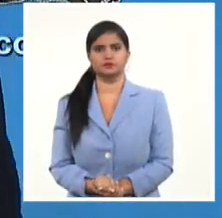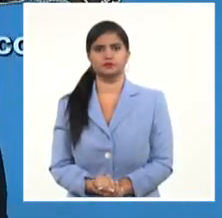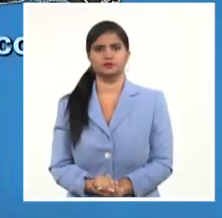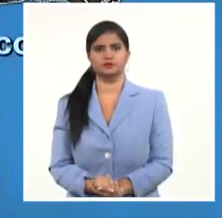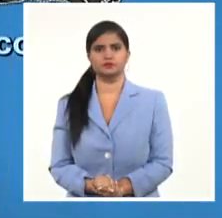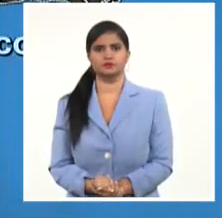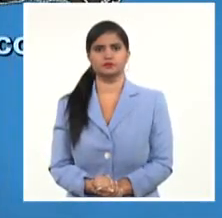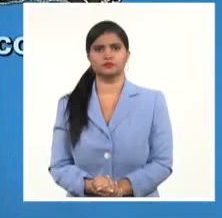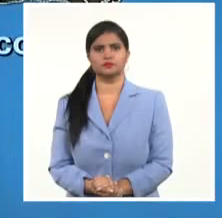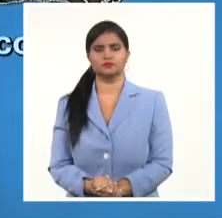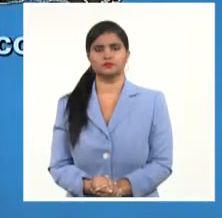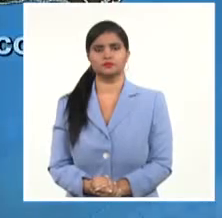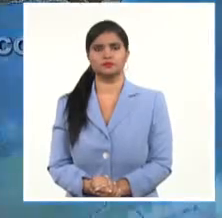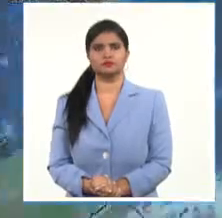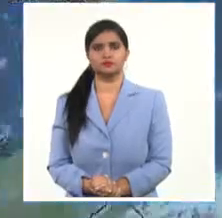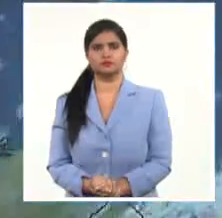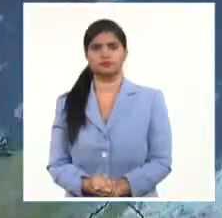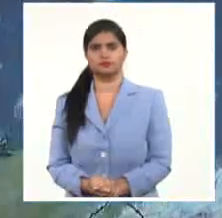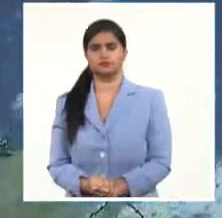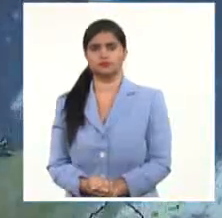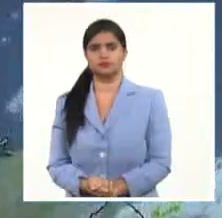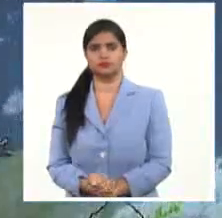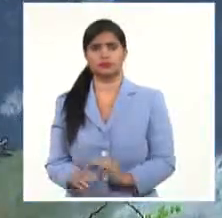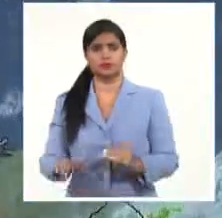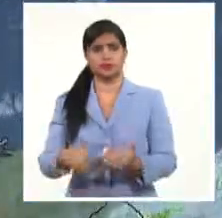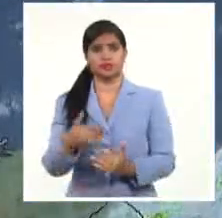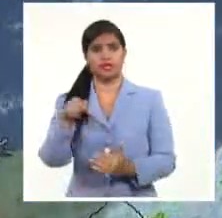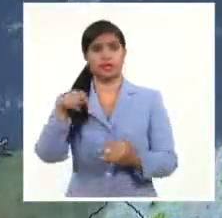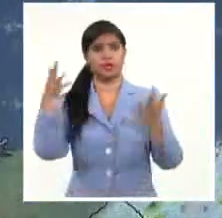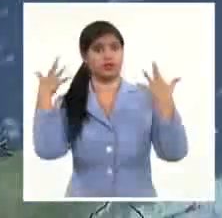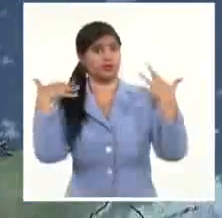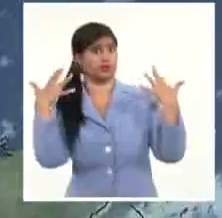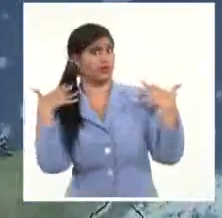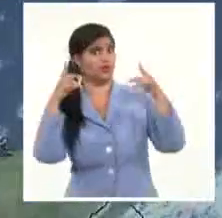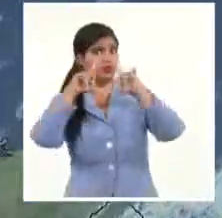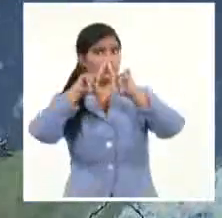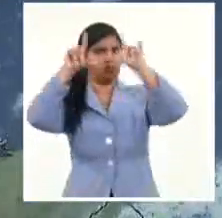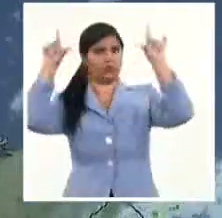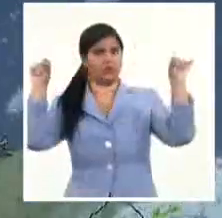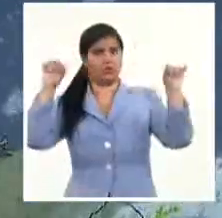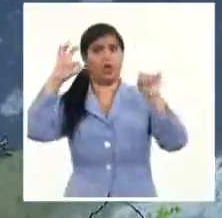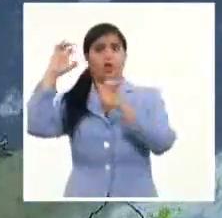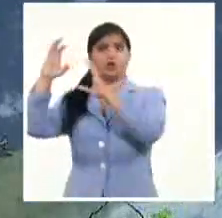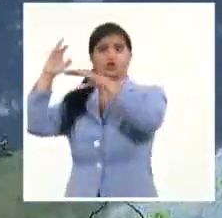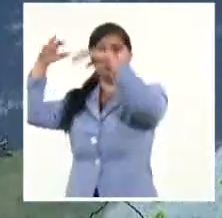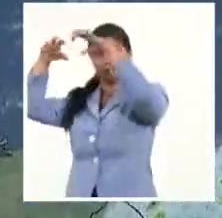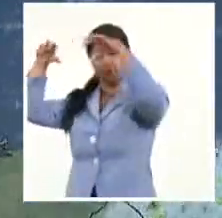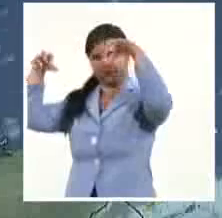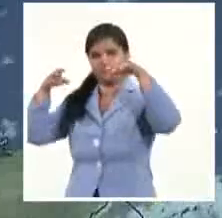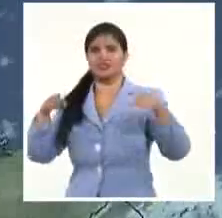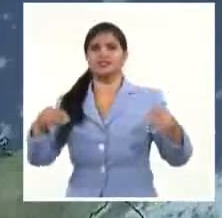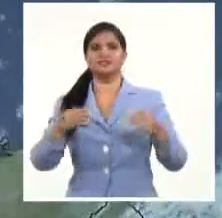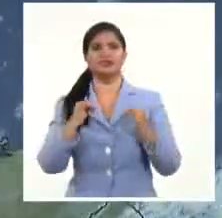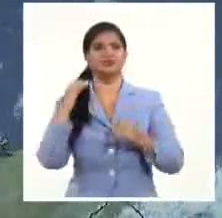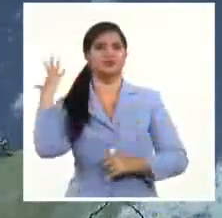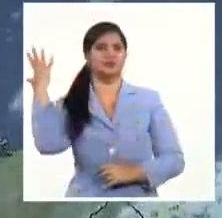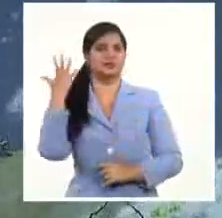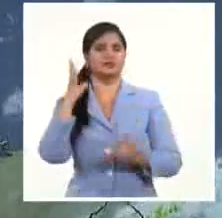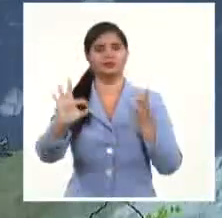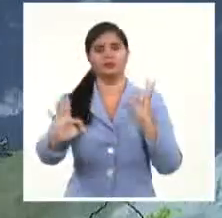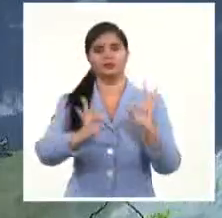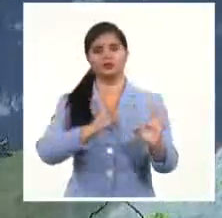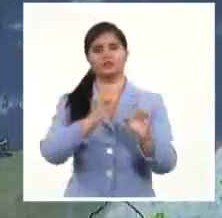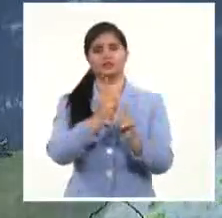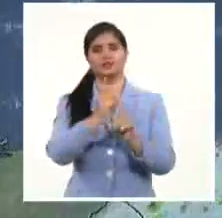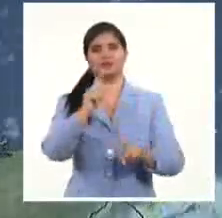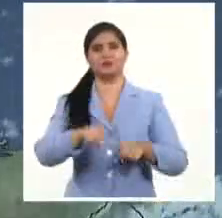la mar permanecerá tranquila. En resumen para hoy, un día cálido con aisladas lluvias en la región occidental. Esto es todo en cuanto a la información meteorológica.